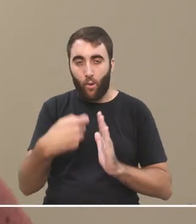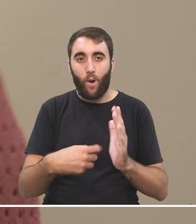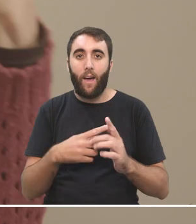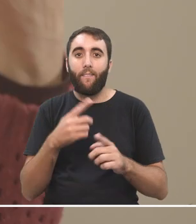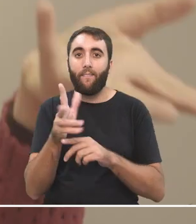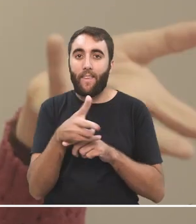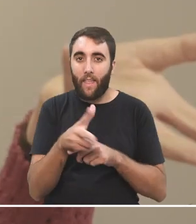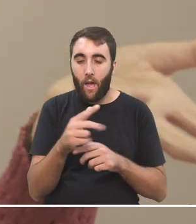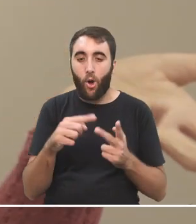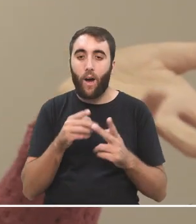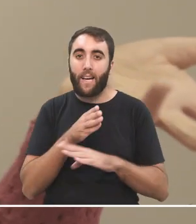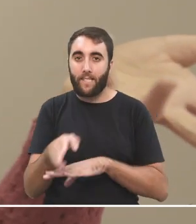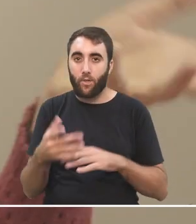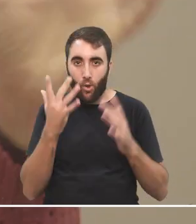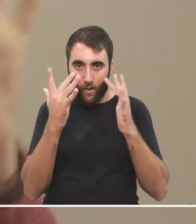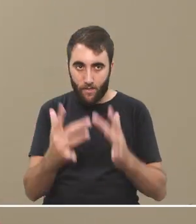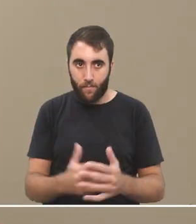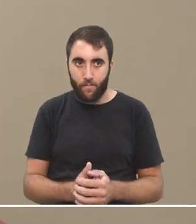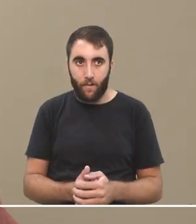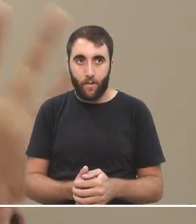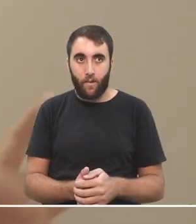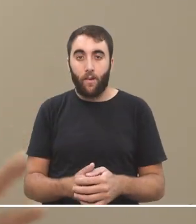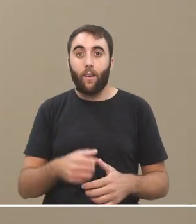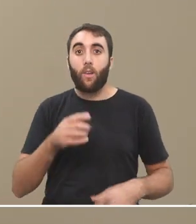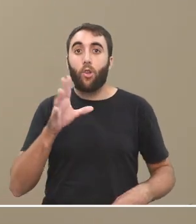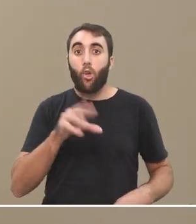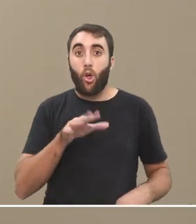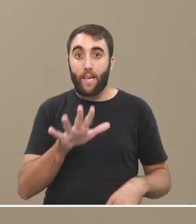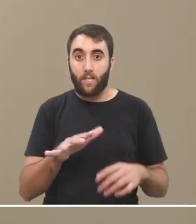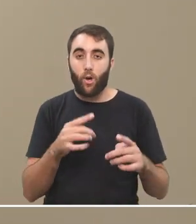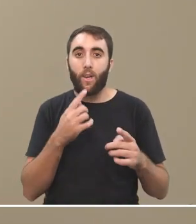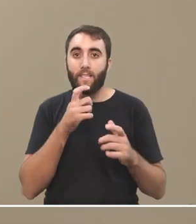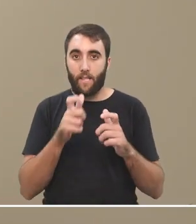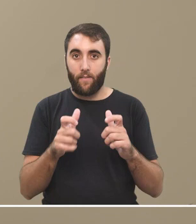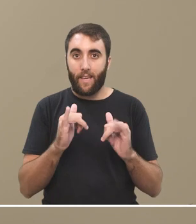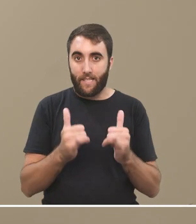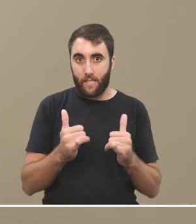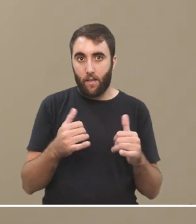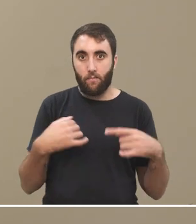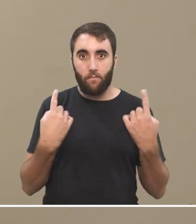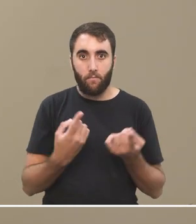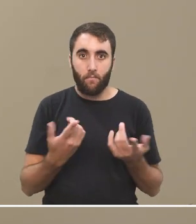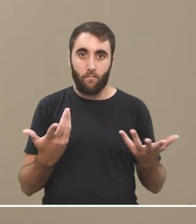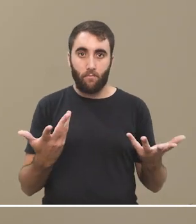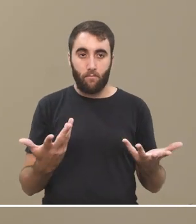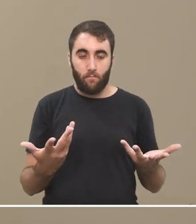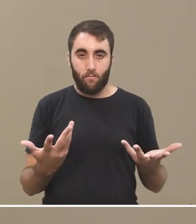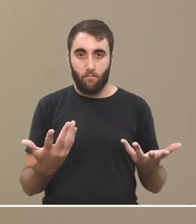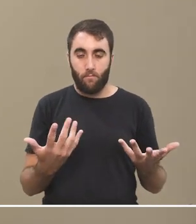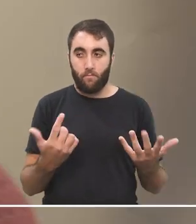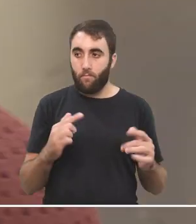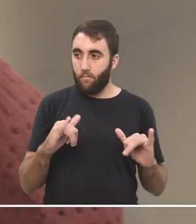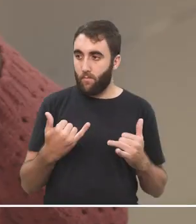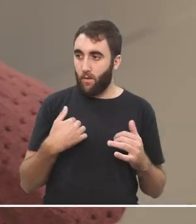videos, acceso a la educación. Y todo eso es significativo, creo, ¿no? Y me parece que si